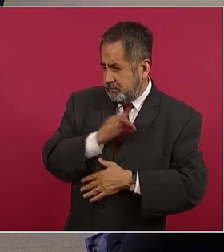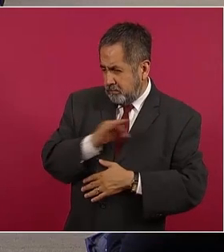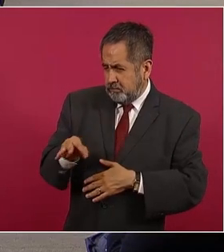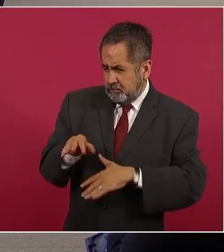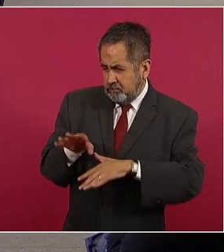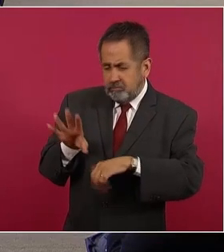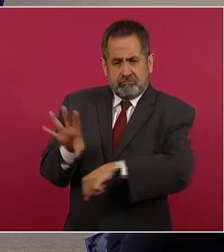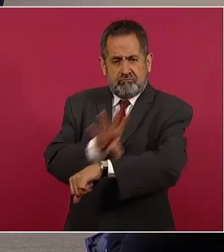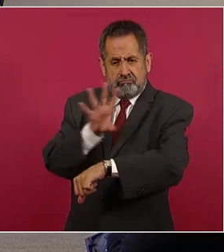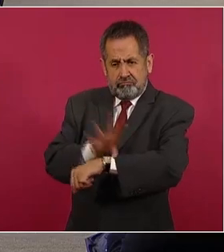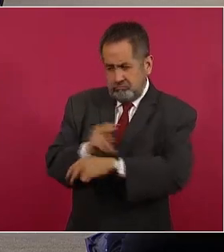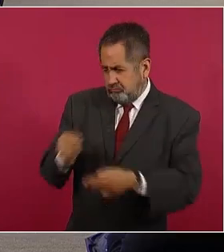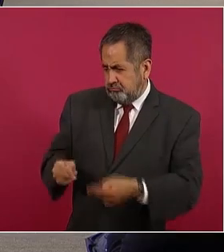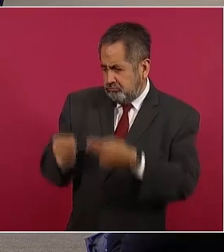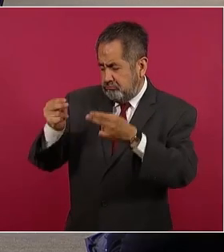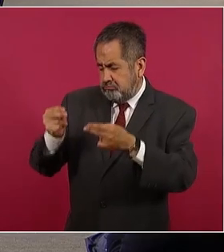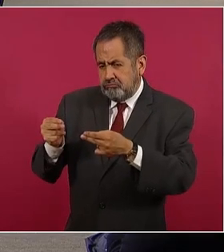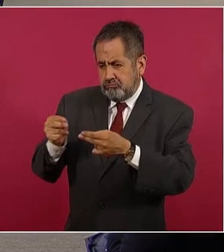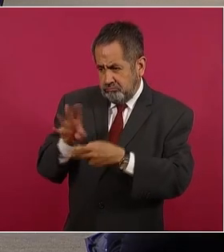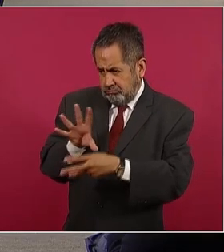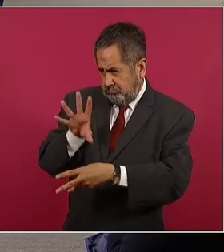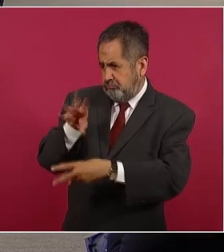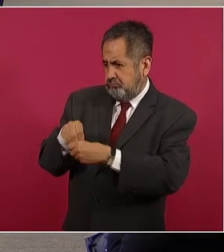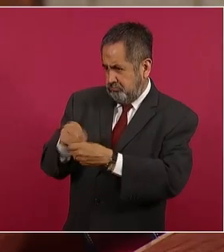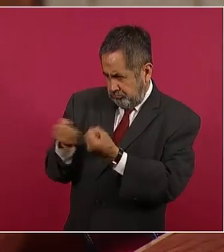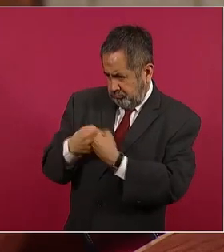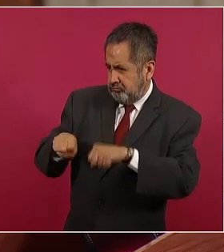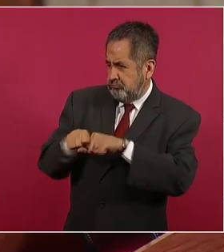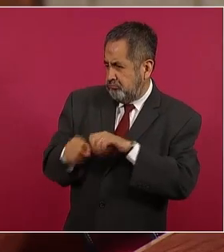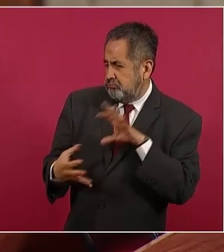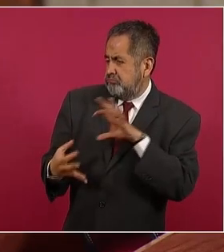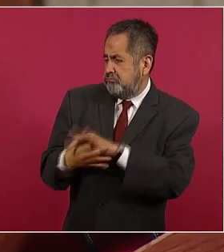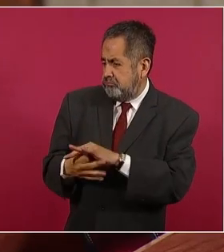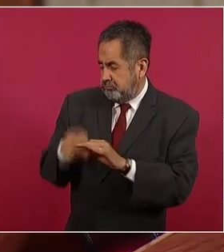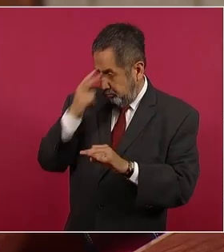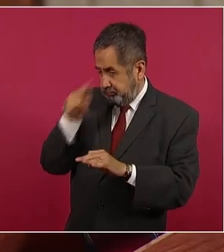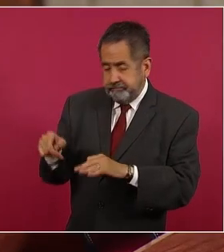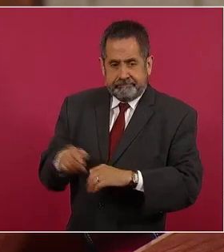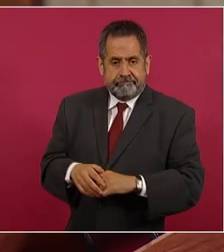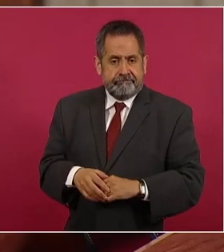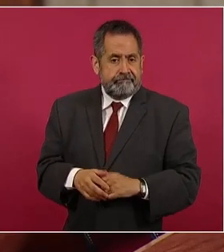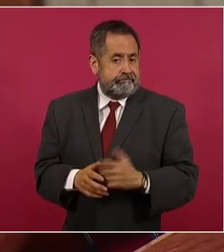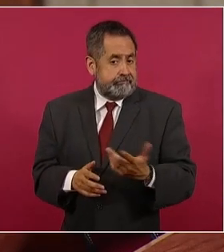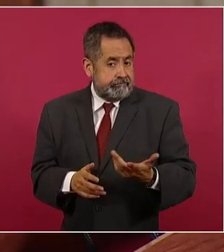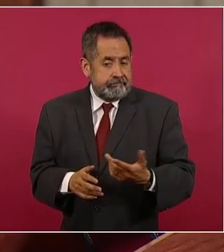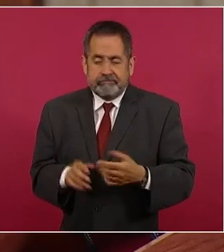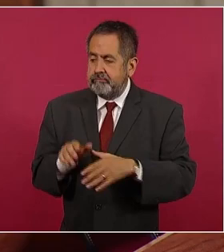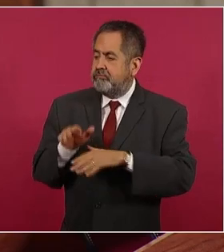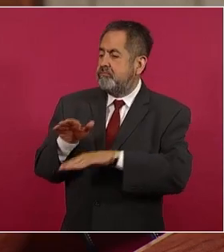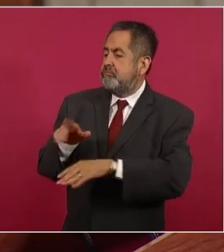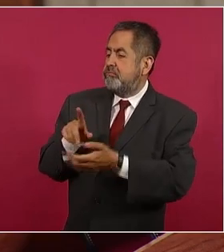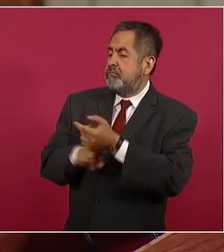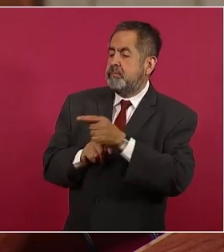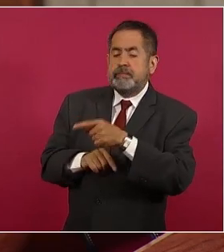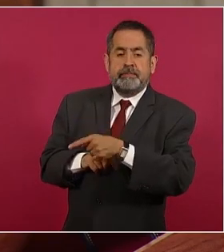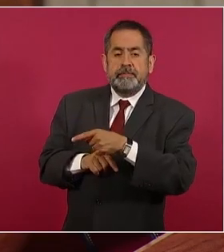energéticos o al de la